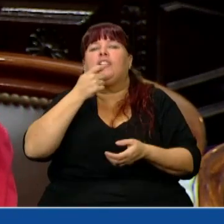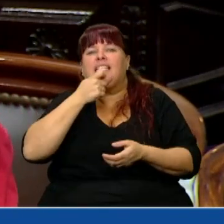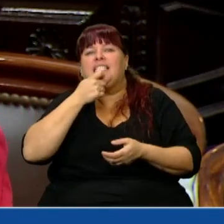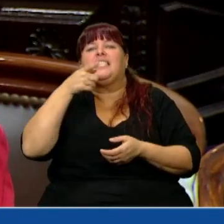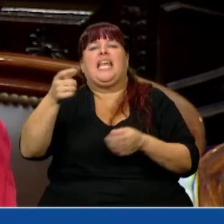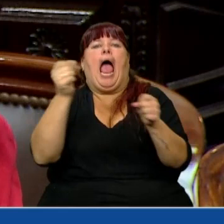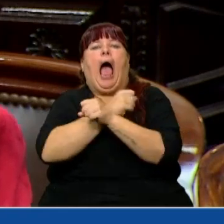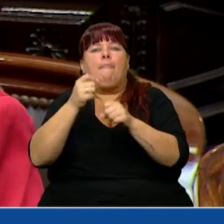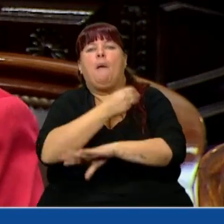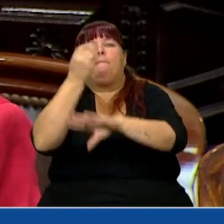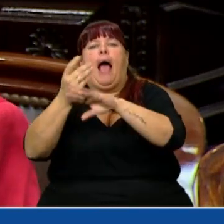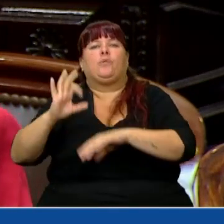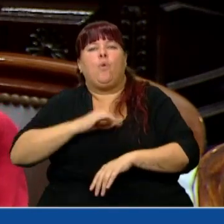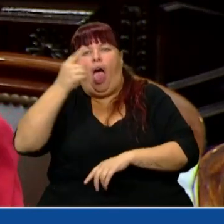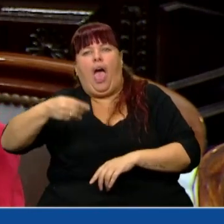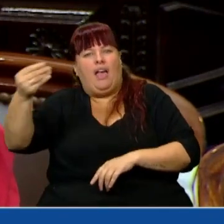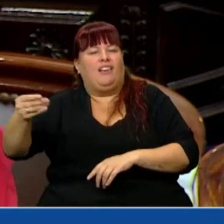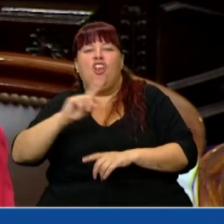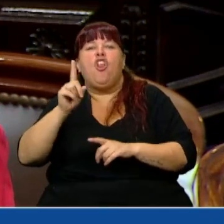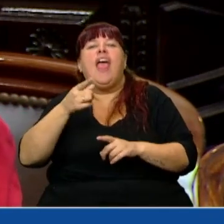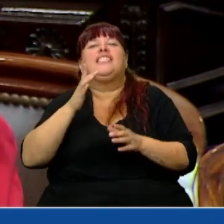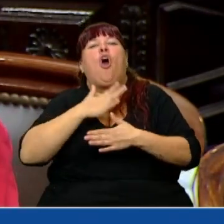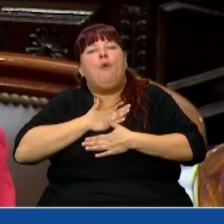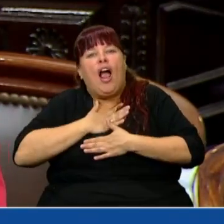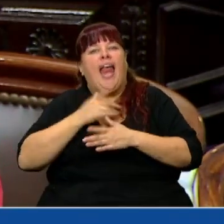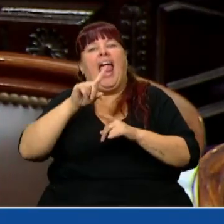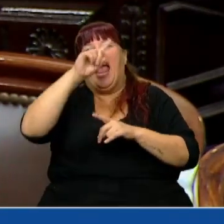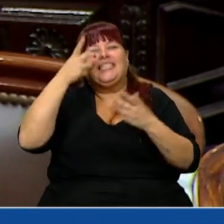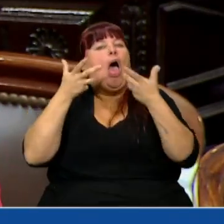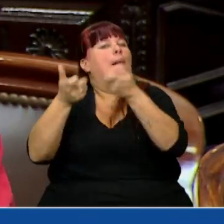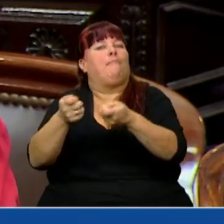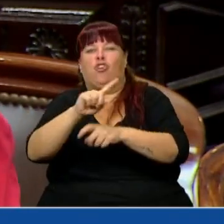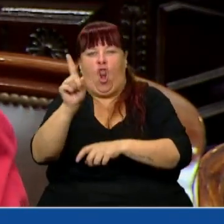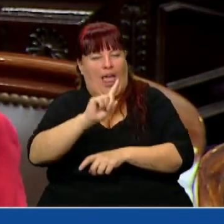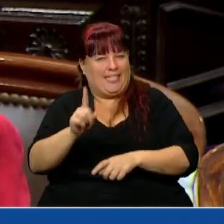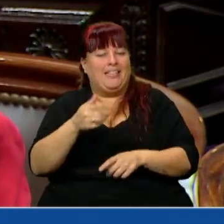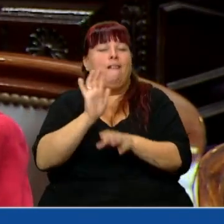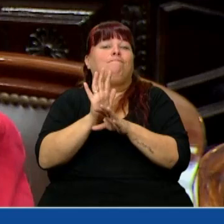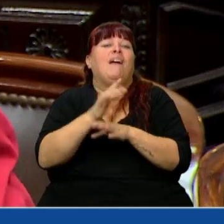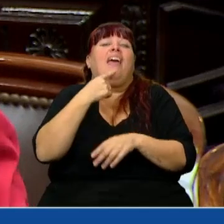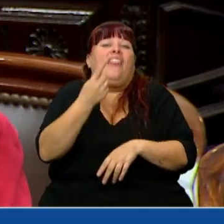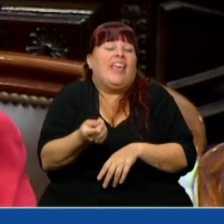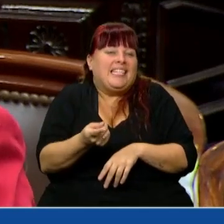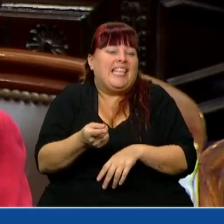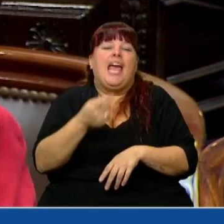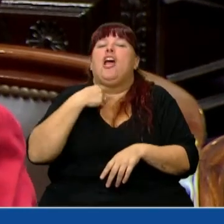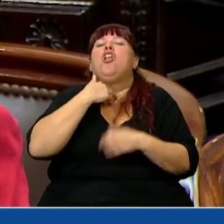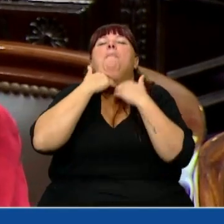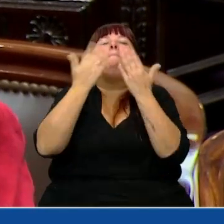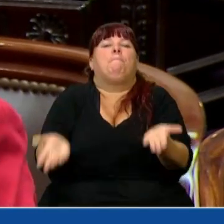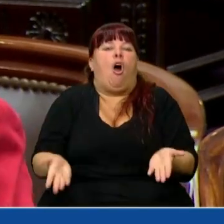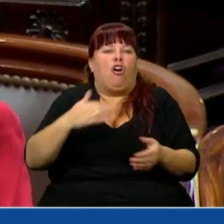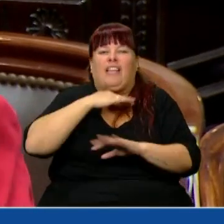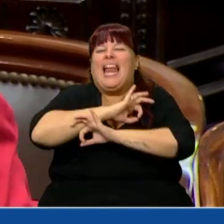pasan o no pasan de año, no los estás queriendo ni el Estado está presente, les estás diciendo que no te